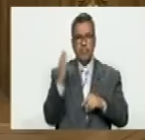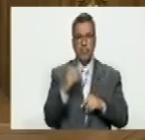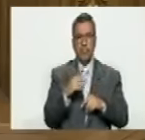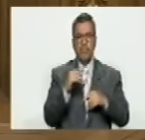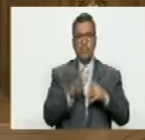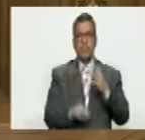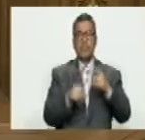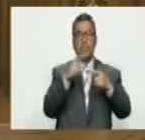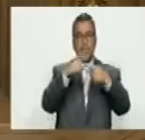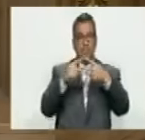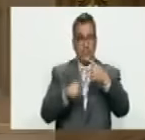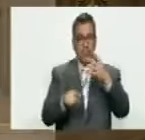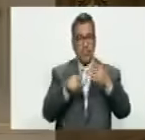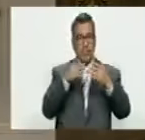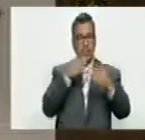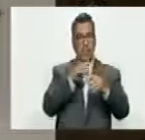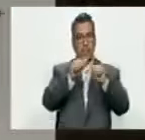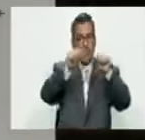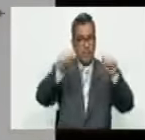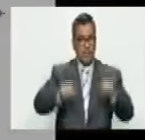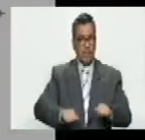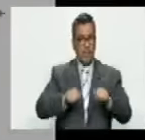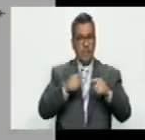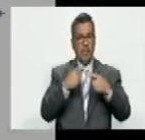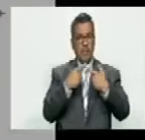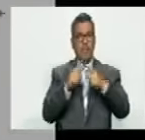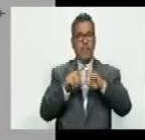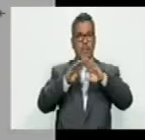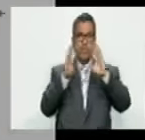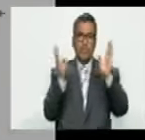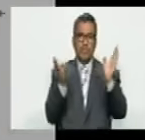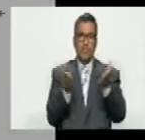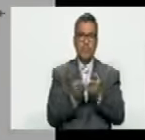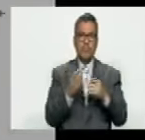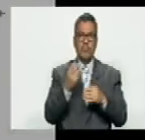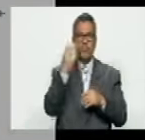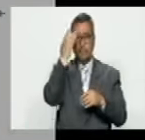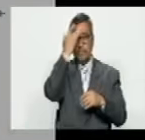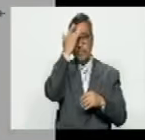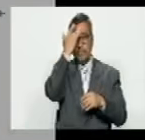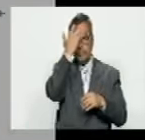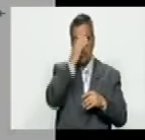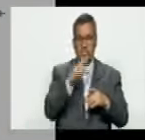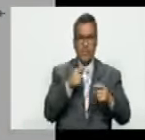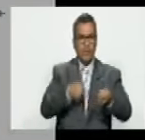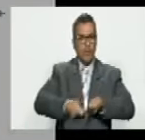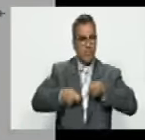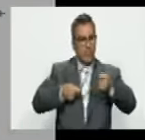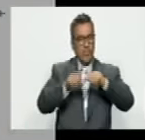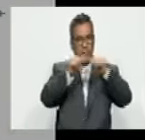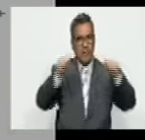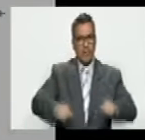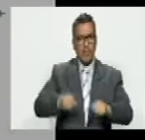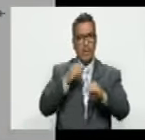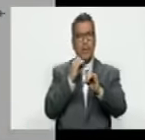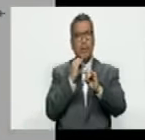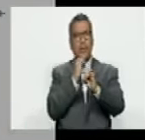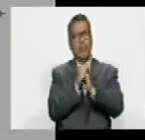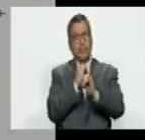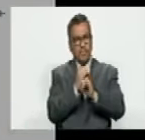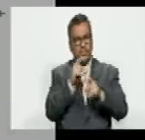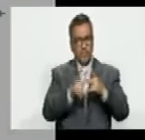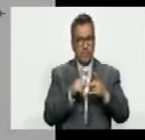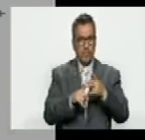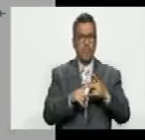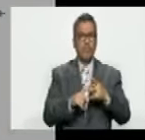ataques a sistemas electorales en otras partes del mundo en la India hubo ataques cibernéticos al sistema electrónico electoral en el